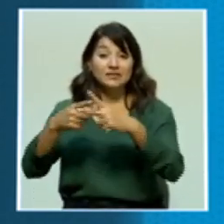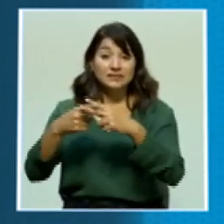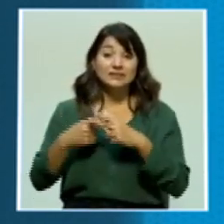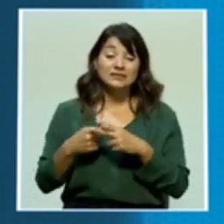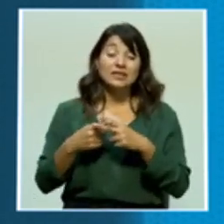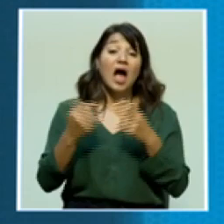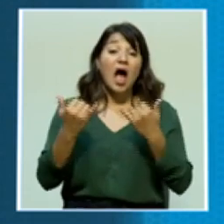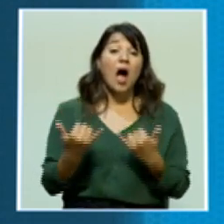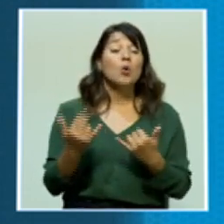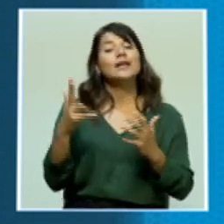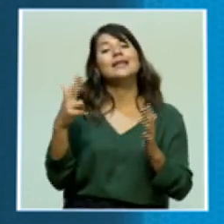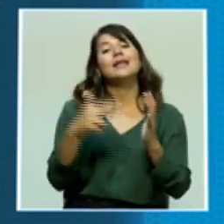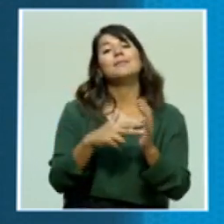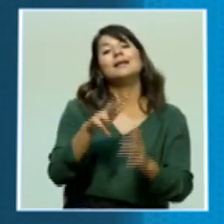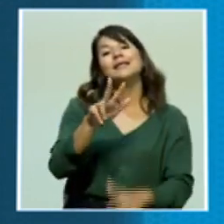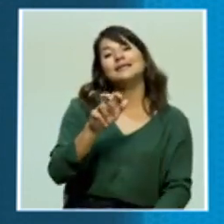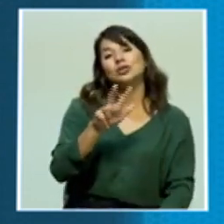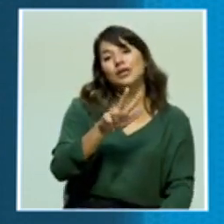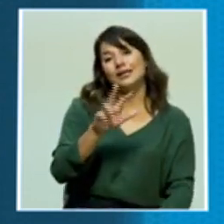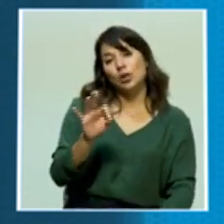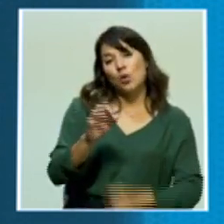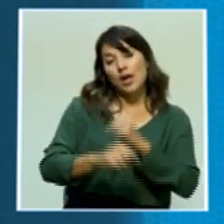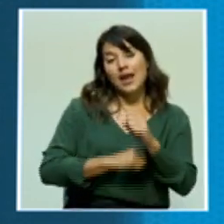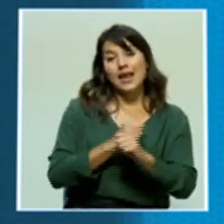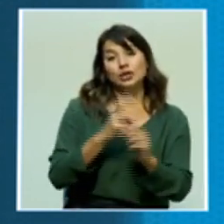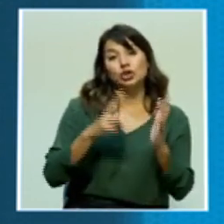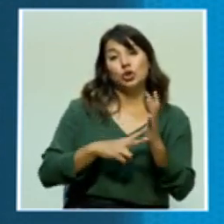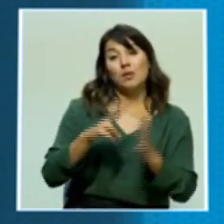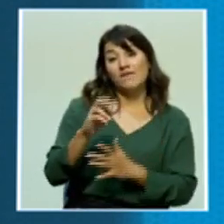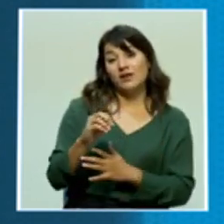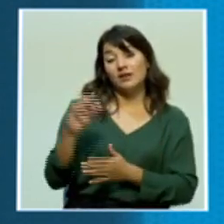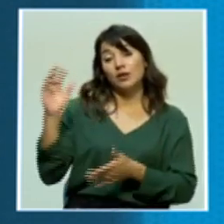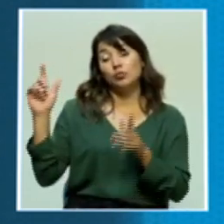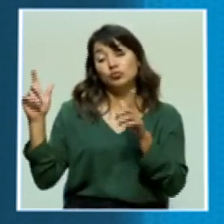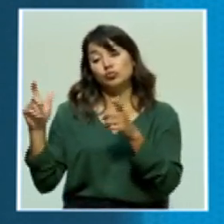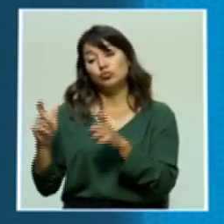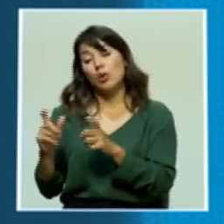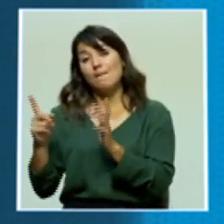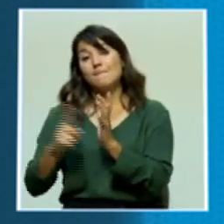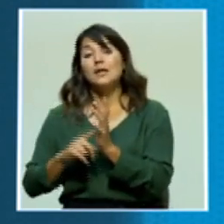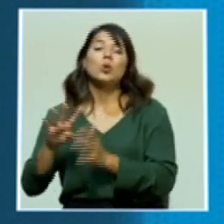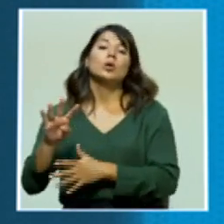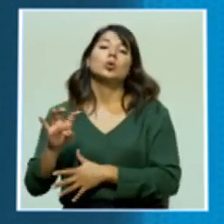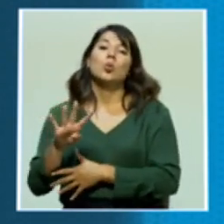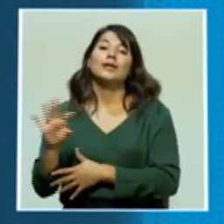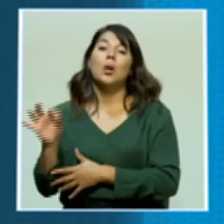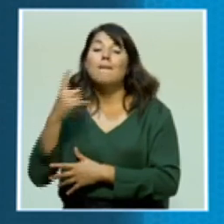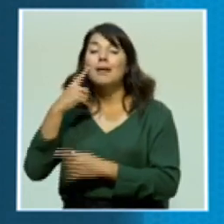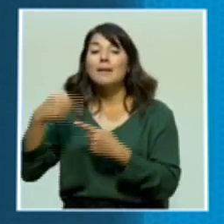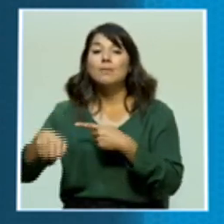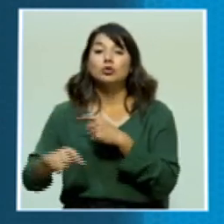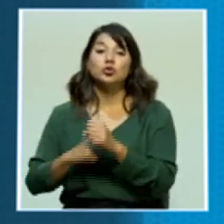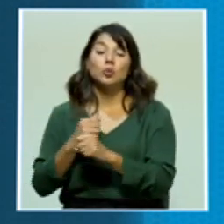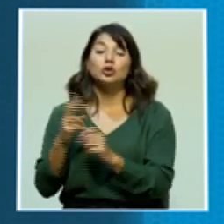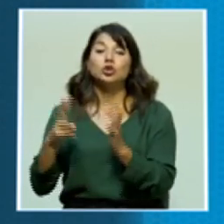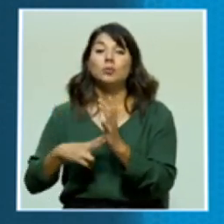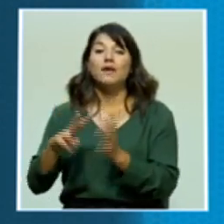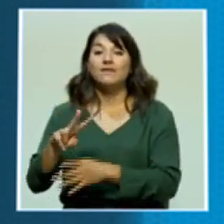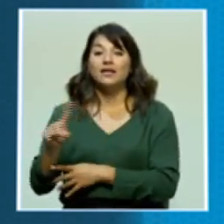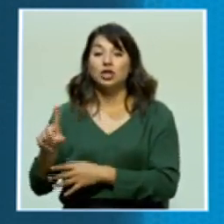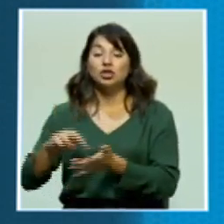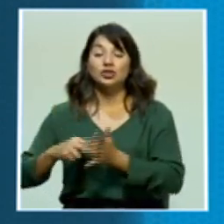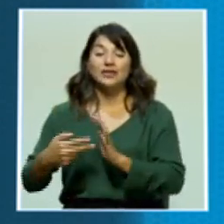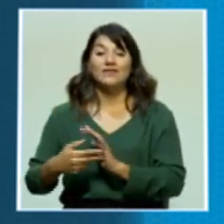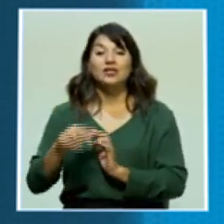de 3 mil 239 en el año 2020 a 1 mil 449 en el 2021, es decir, un